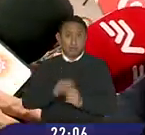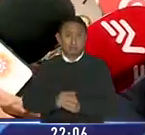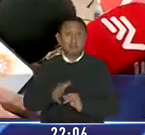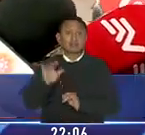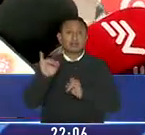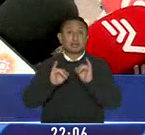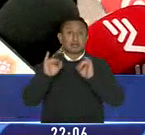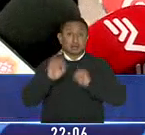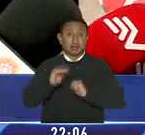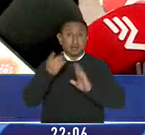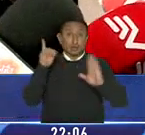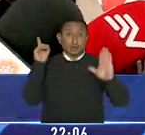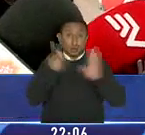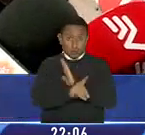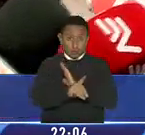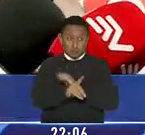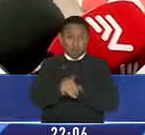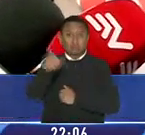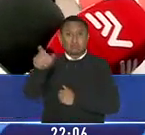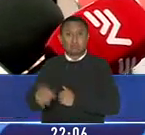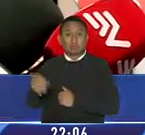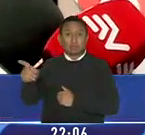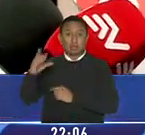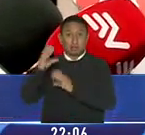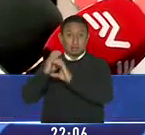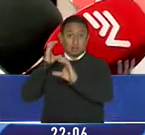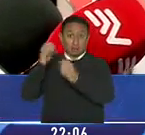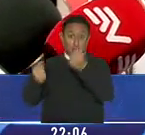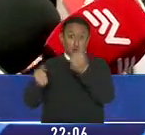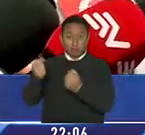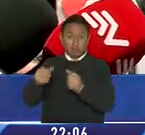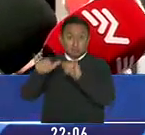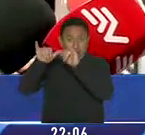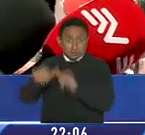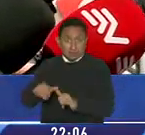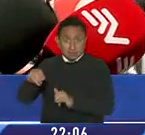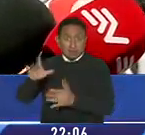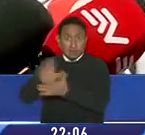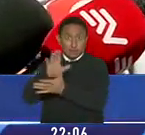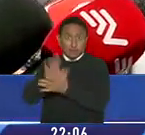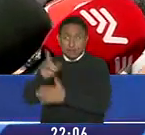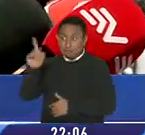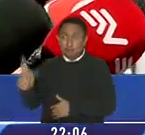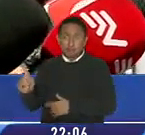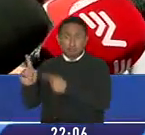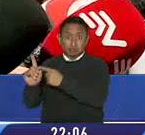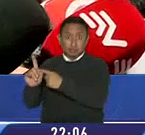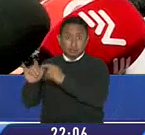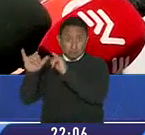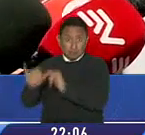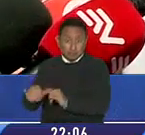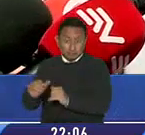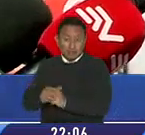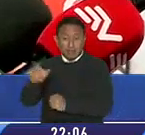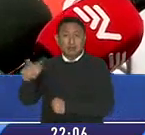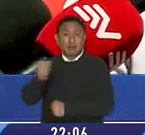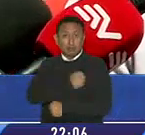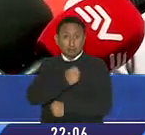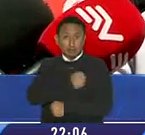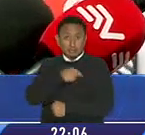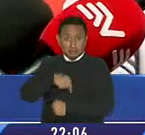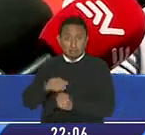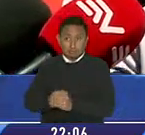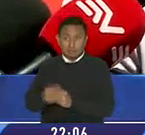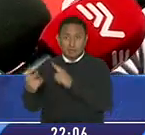denunció mientras estaba el señor del transporte en ese momento presente. Estaba también el dueño y ni